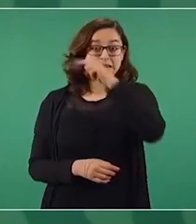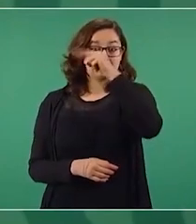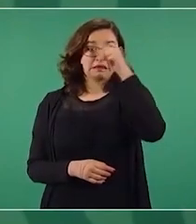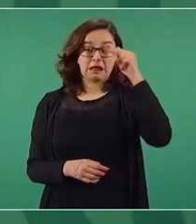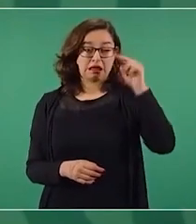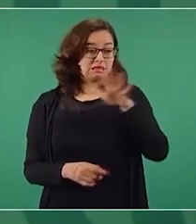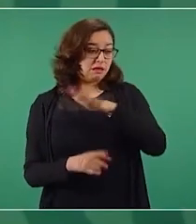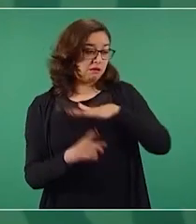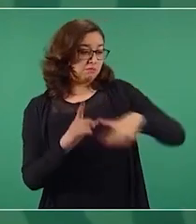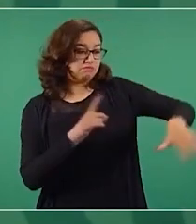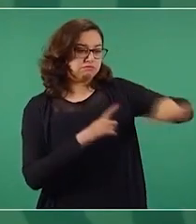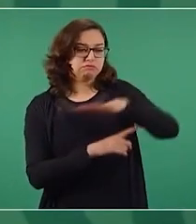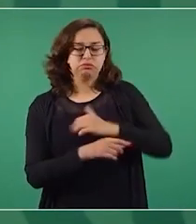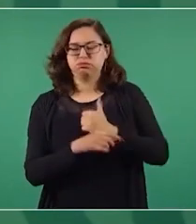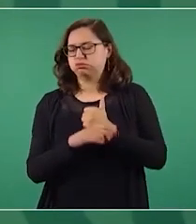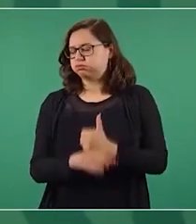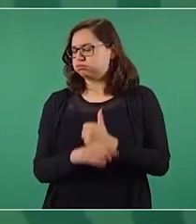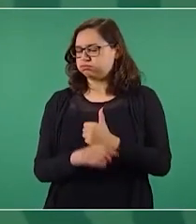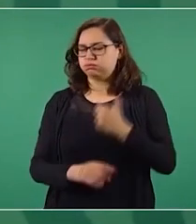era un infierno.